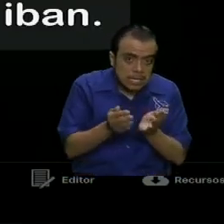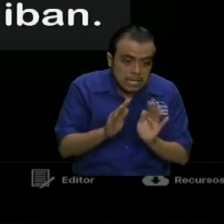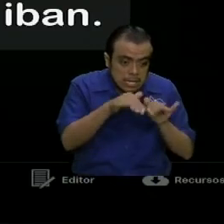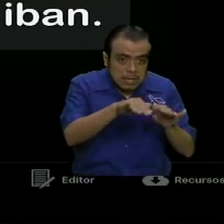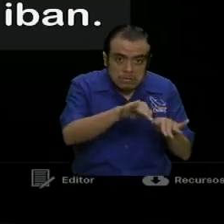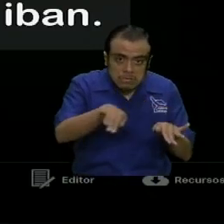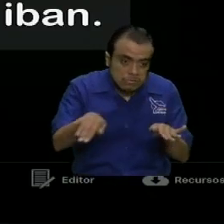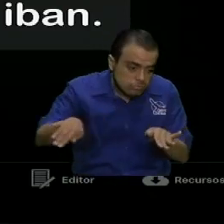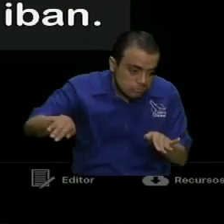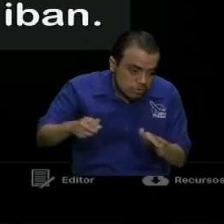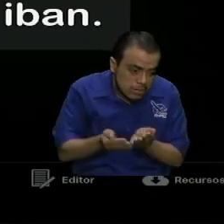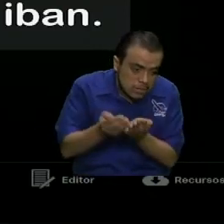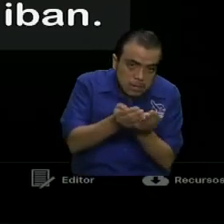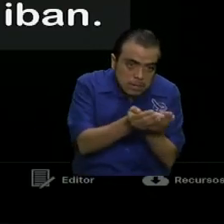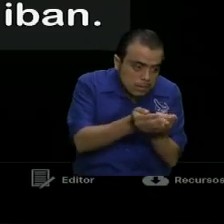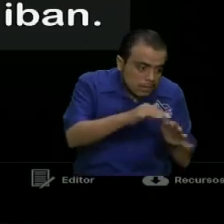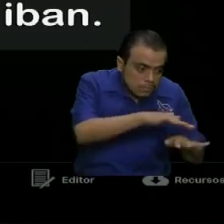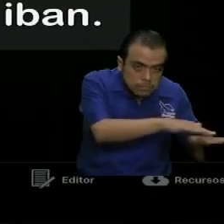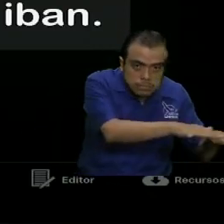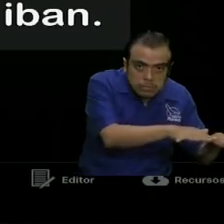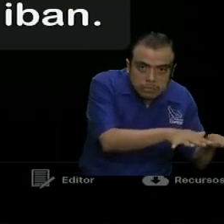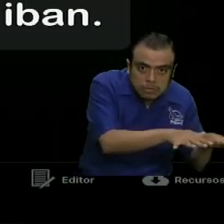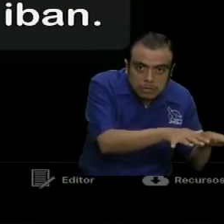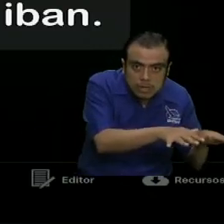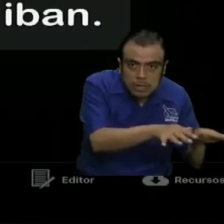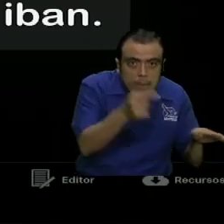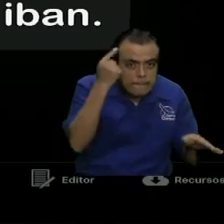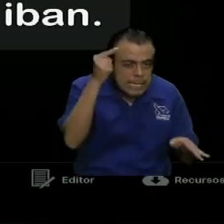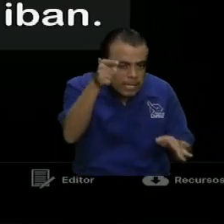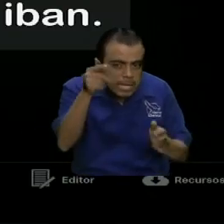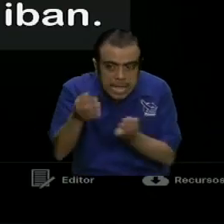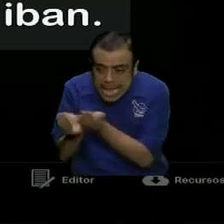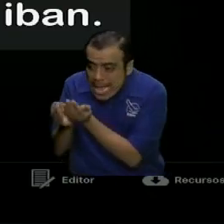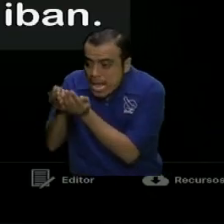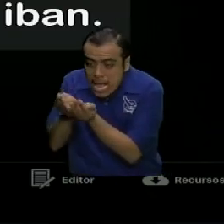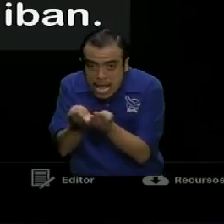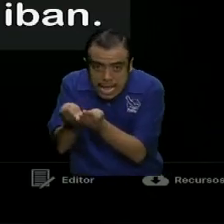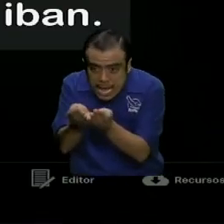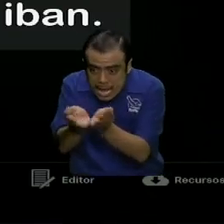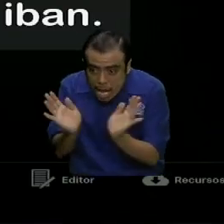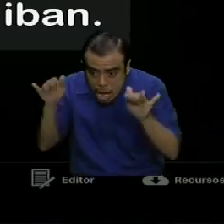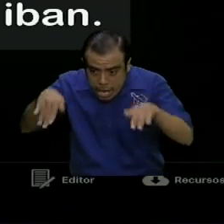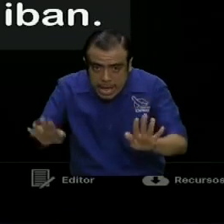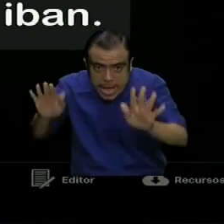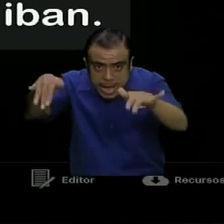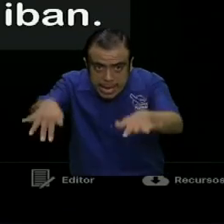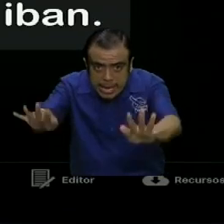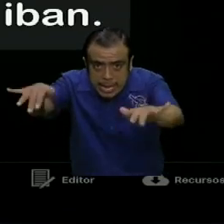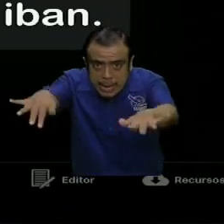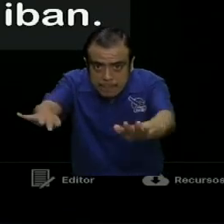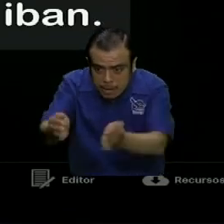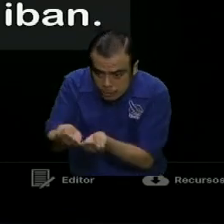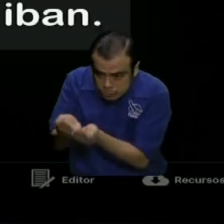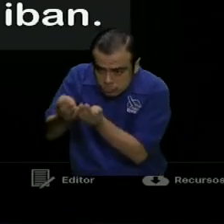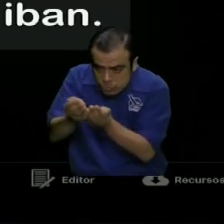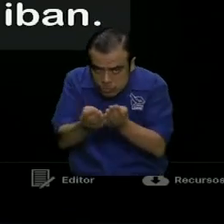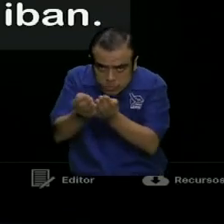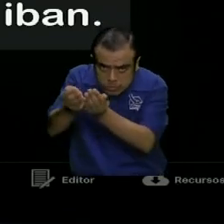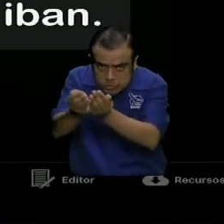O sea, póngale que ellos estaban a la mitad del mar. De lago de Galilea,